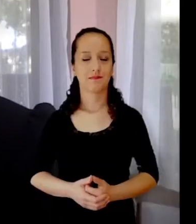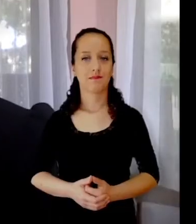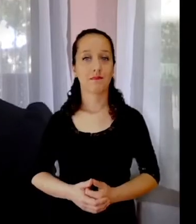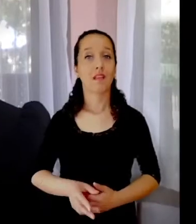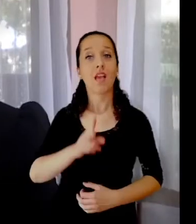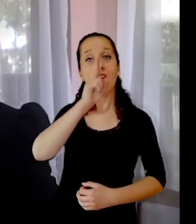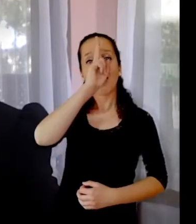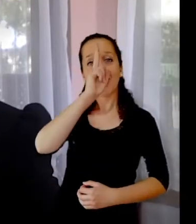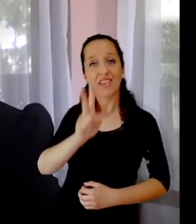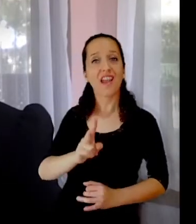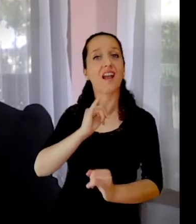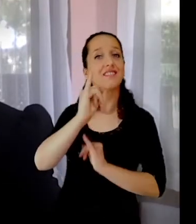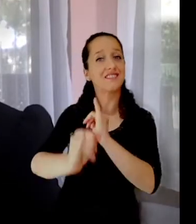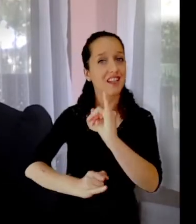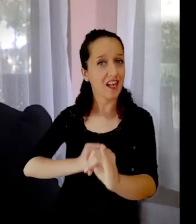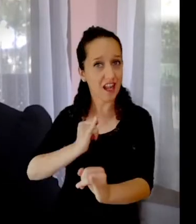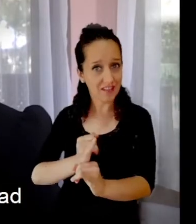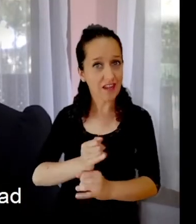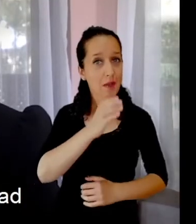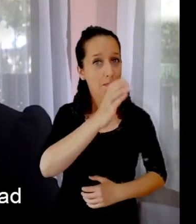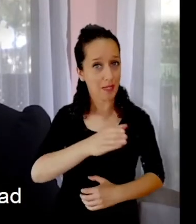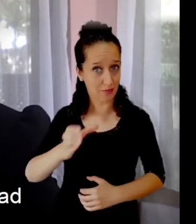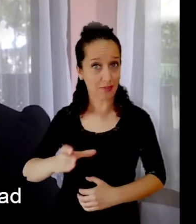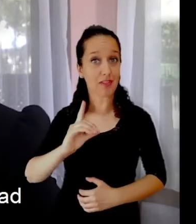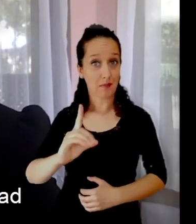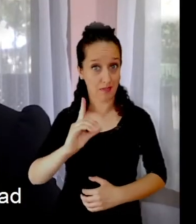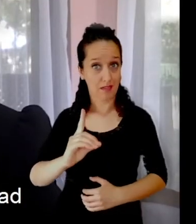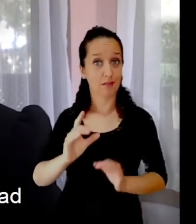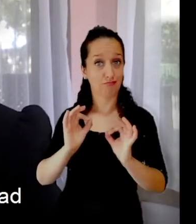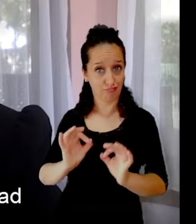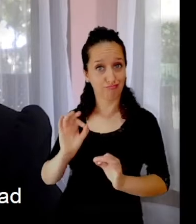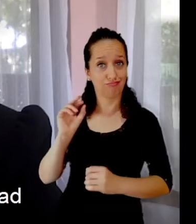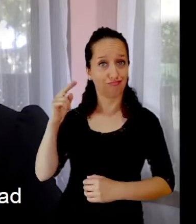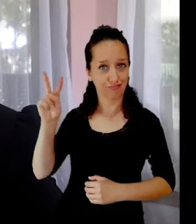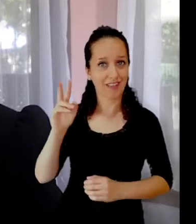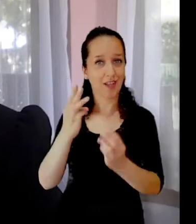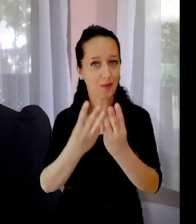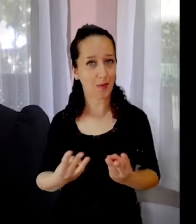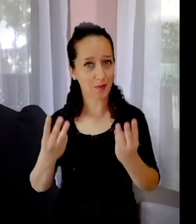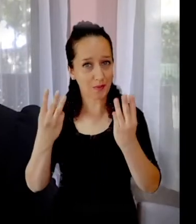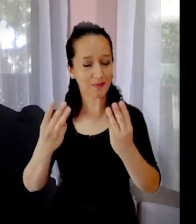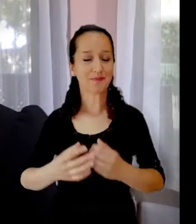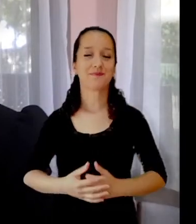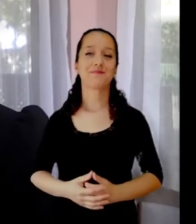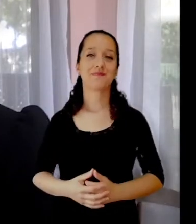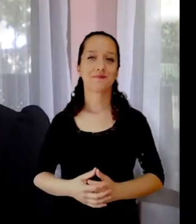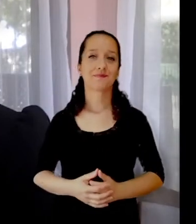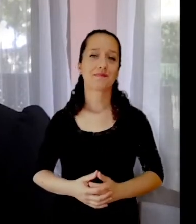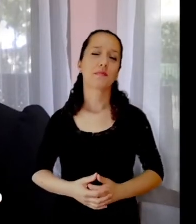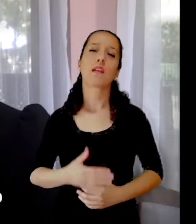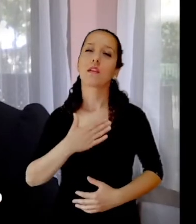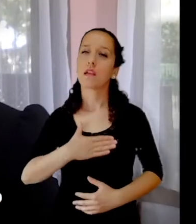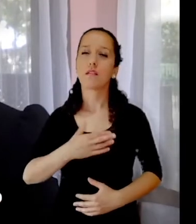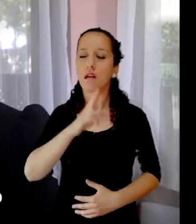En el Día Internacional de las Personas con Discapacidad de Naciones Unidas,